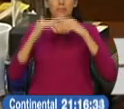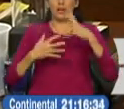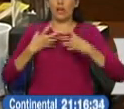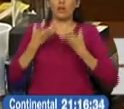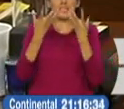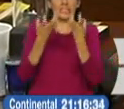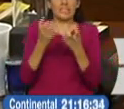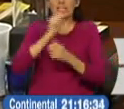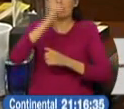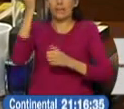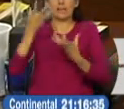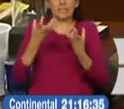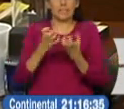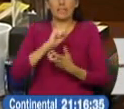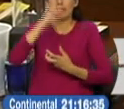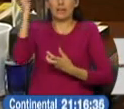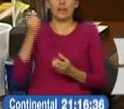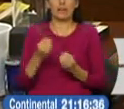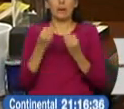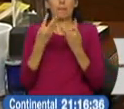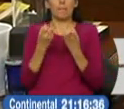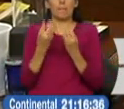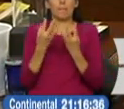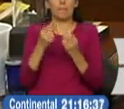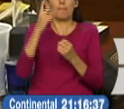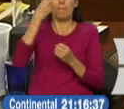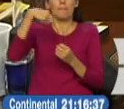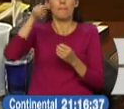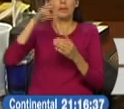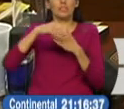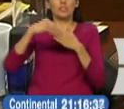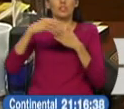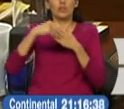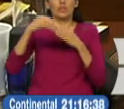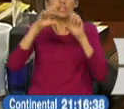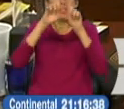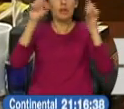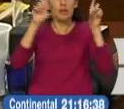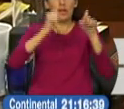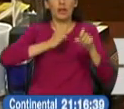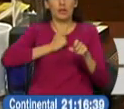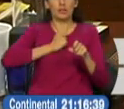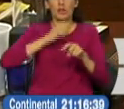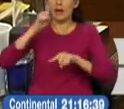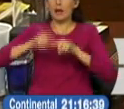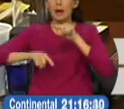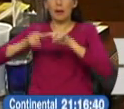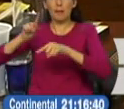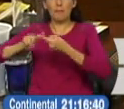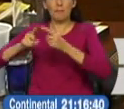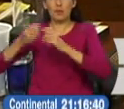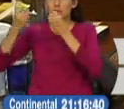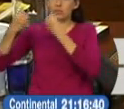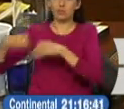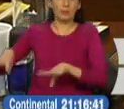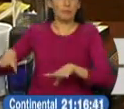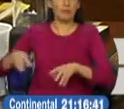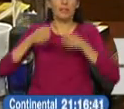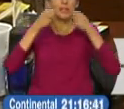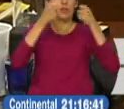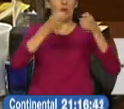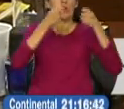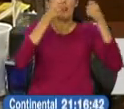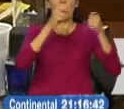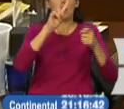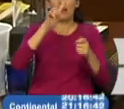desesperado porque hay millones de dólares que dinero de él, de sus empresas y de sus amigos se han perdido prácticamente en